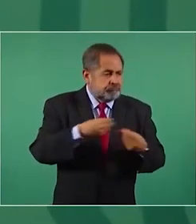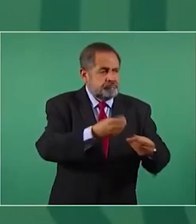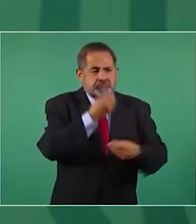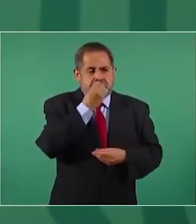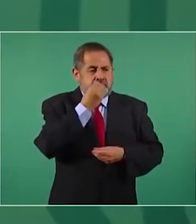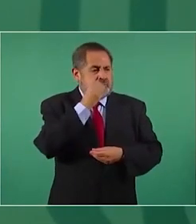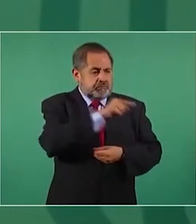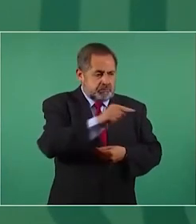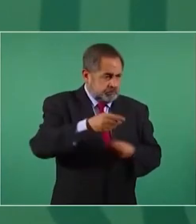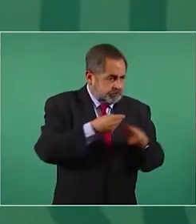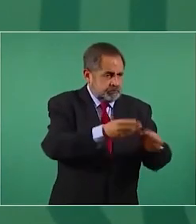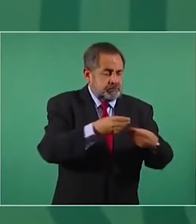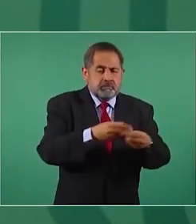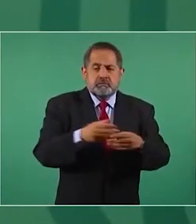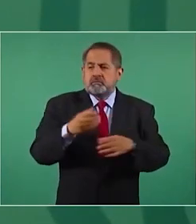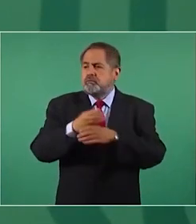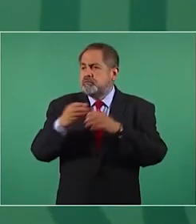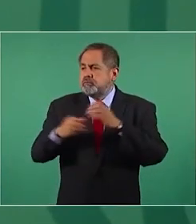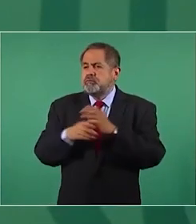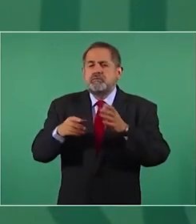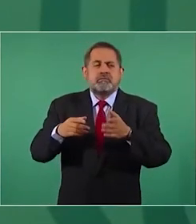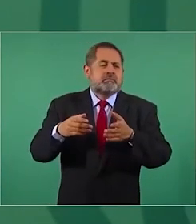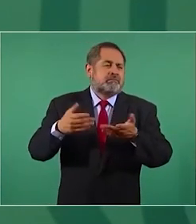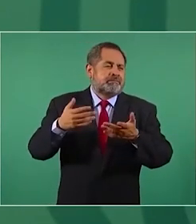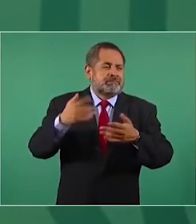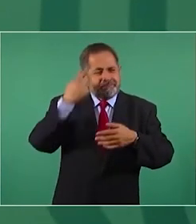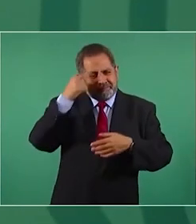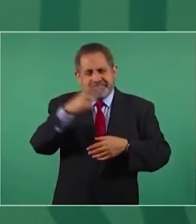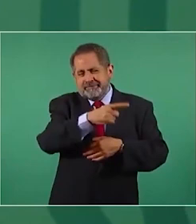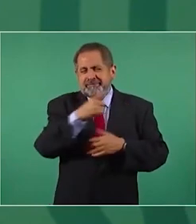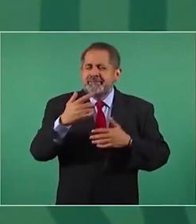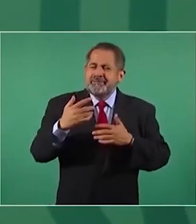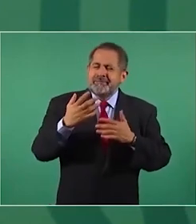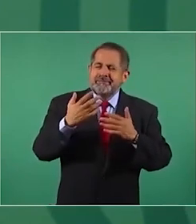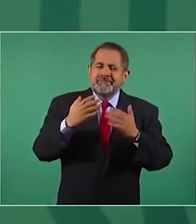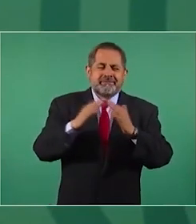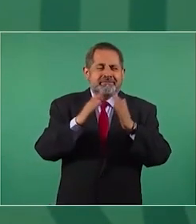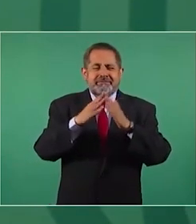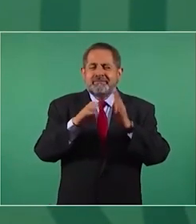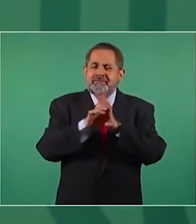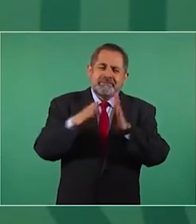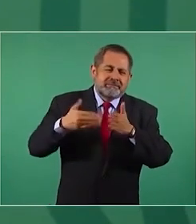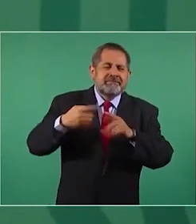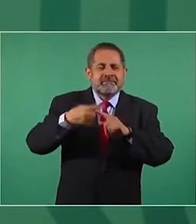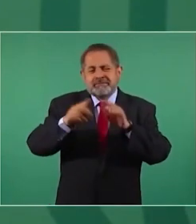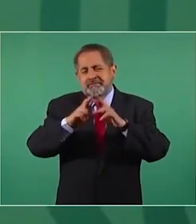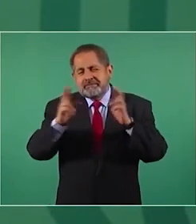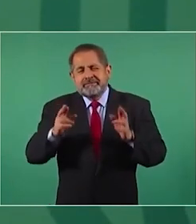en seres domésticos. Nosotros construimos vivienda,